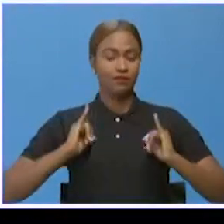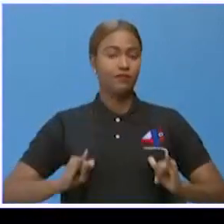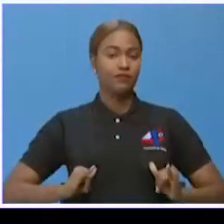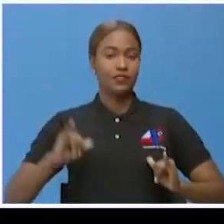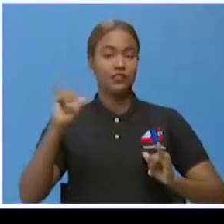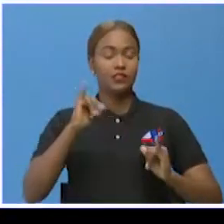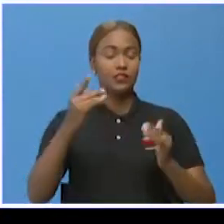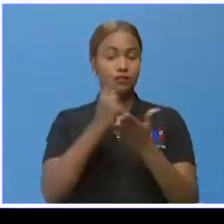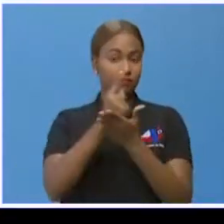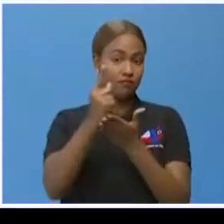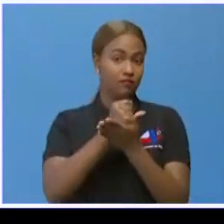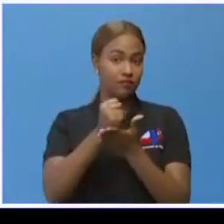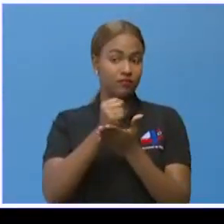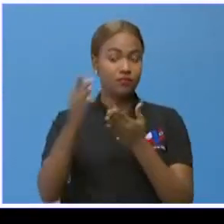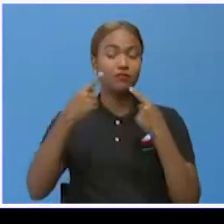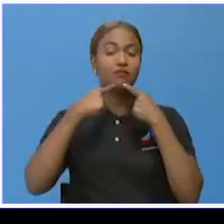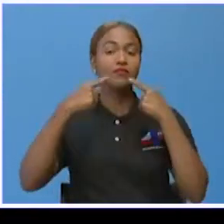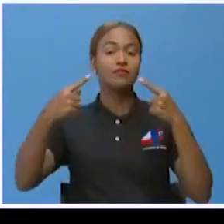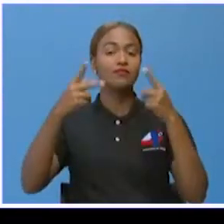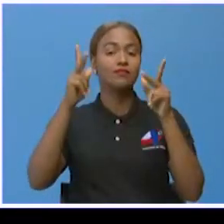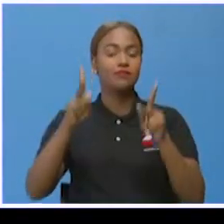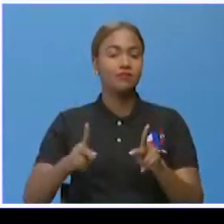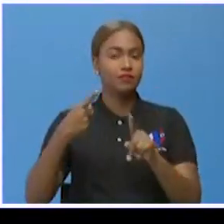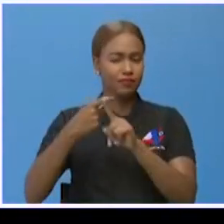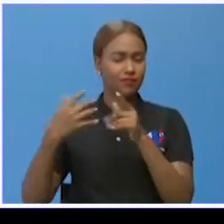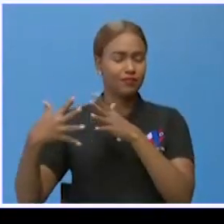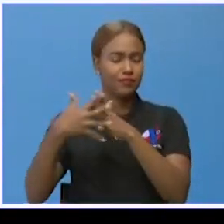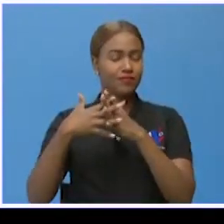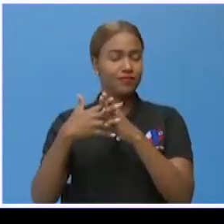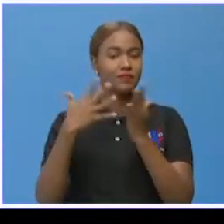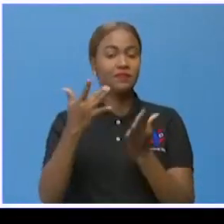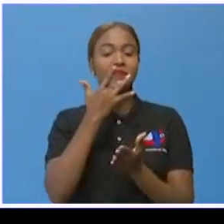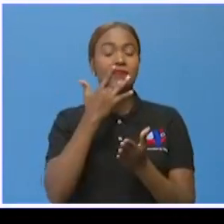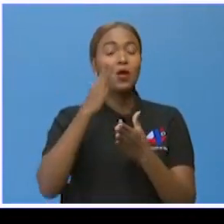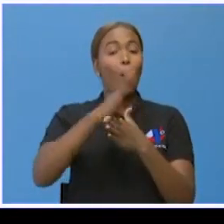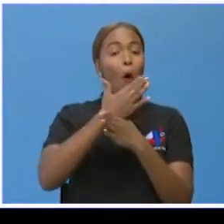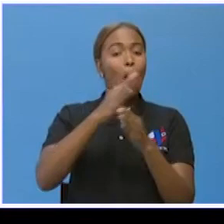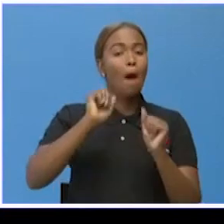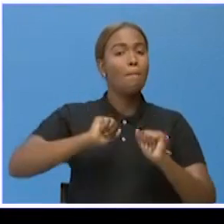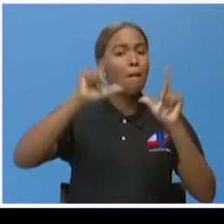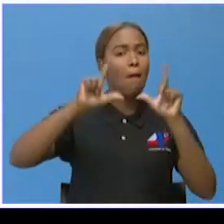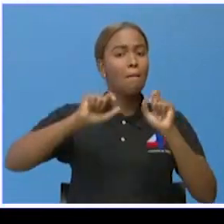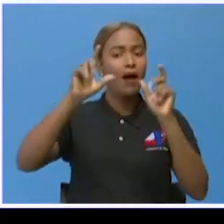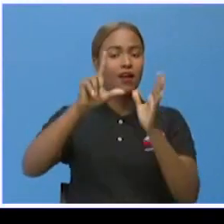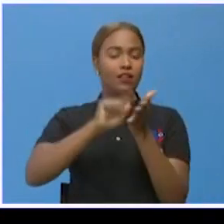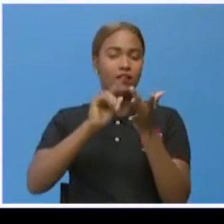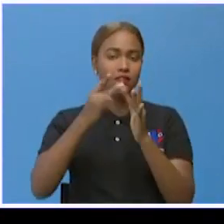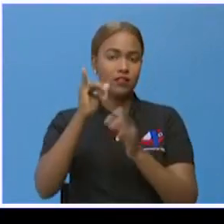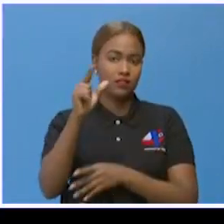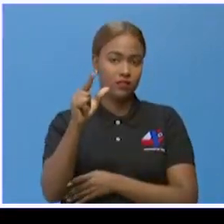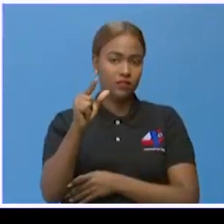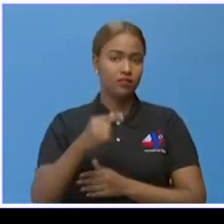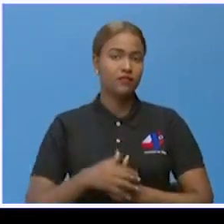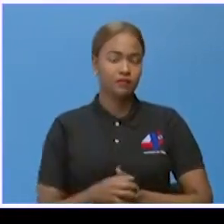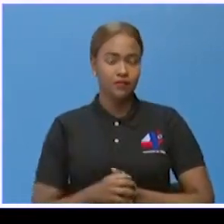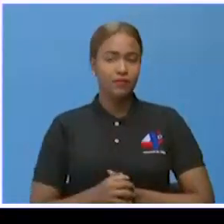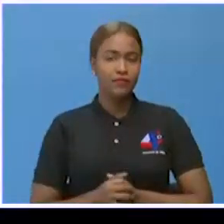de Semana Santa. La popular celebridad estadounidense ha compartido varias publicaciones en su cuenta de Instagram.